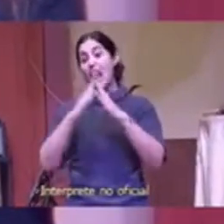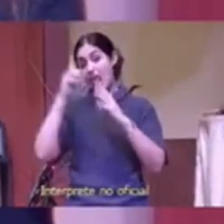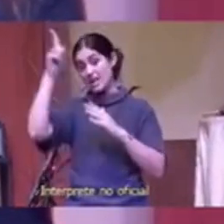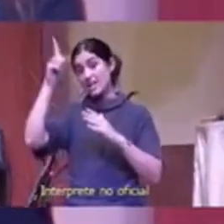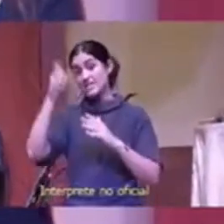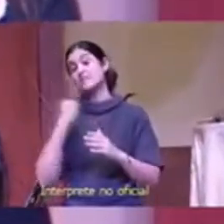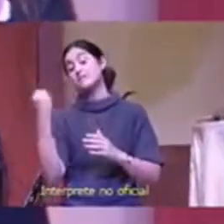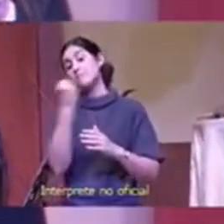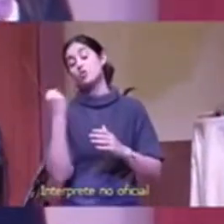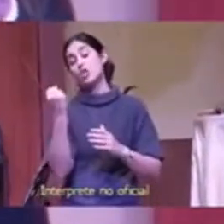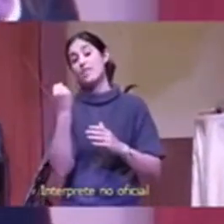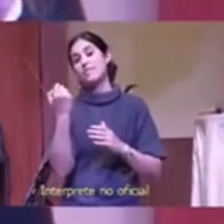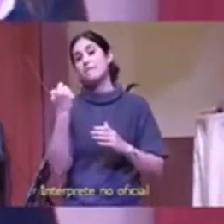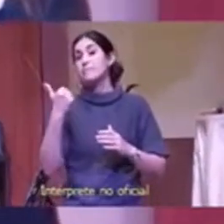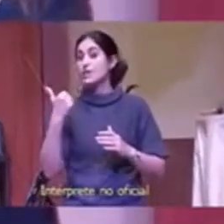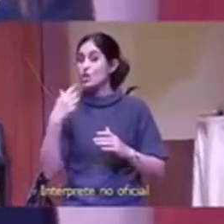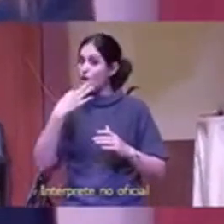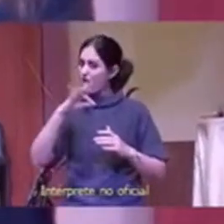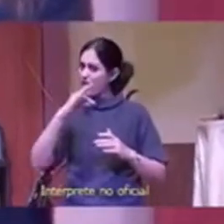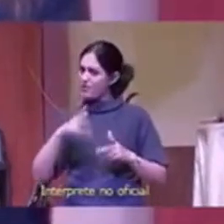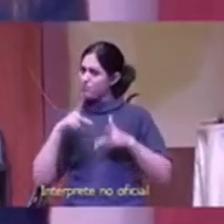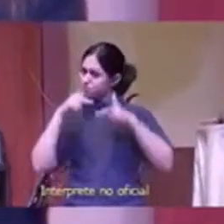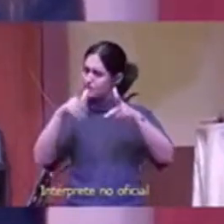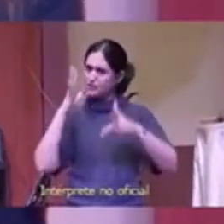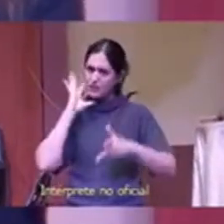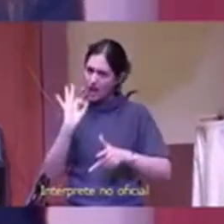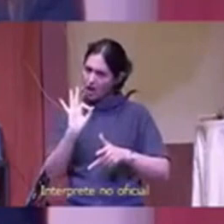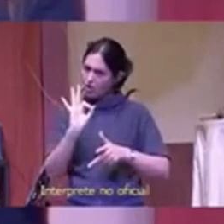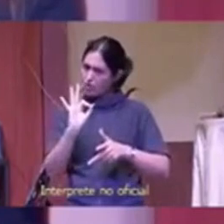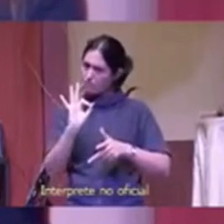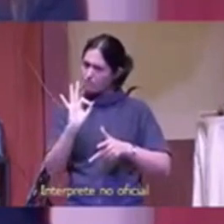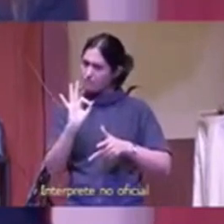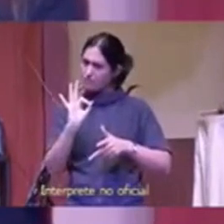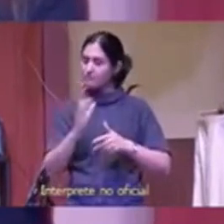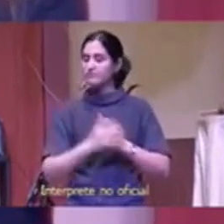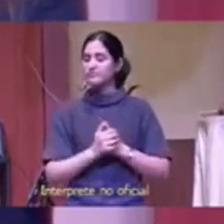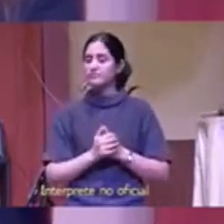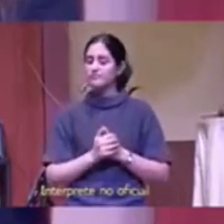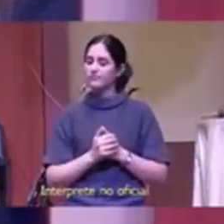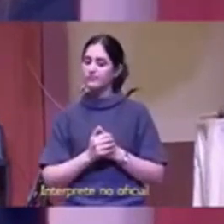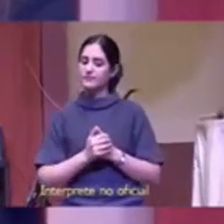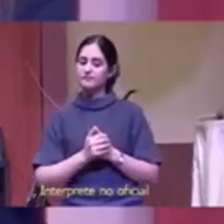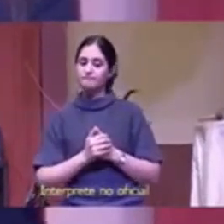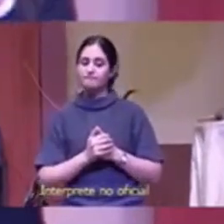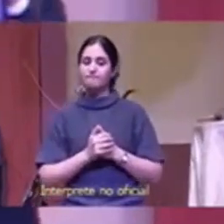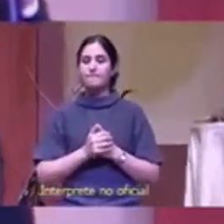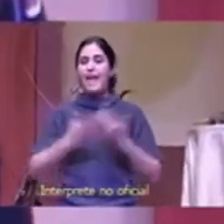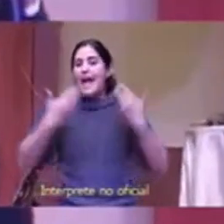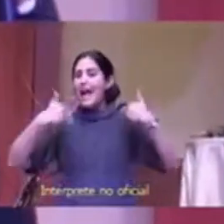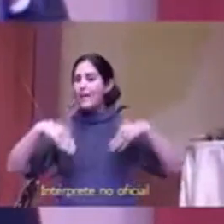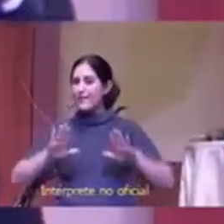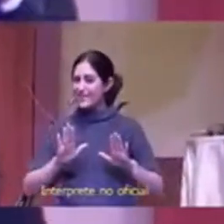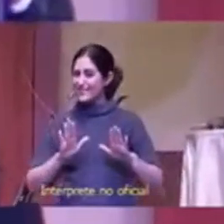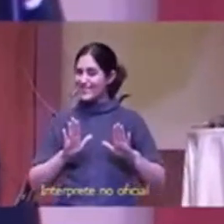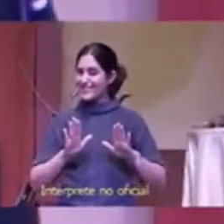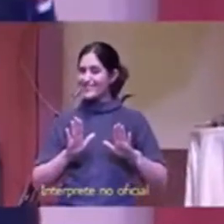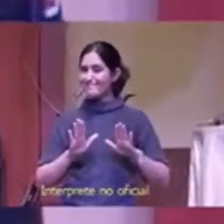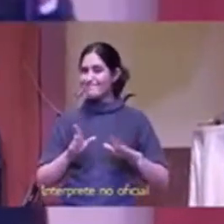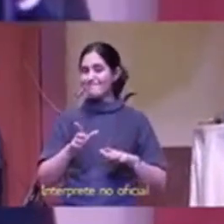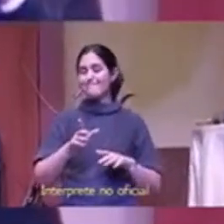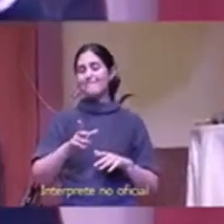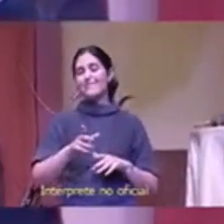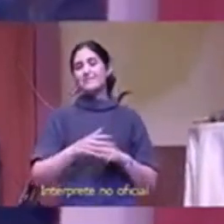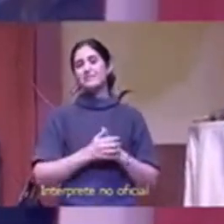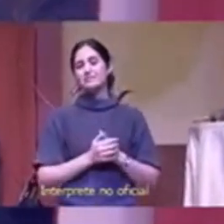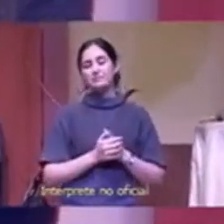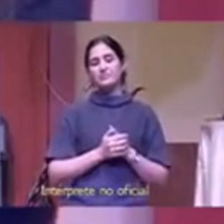les tengo que decir una cosa a veces cuando tenemos nuestro